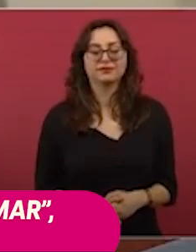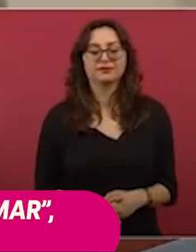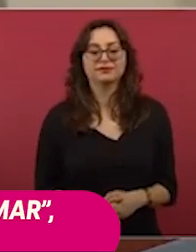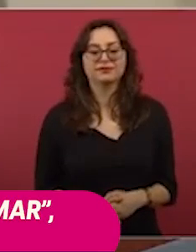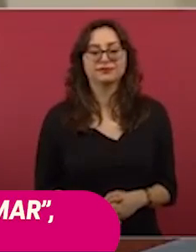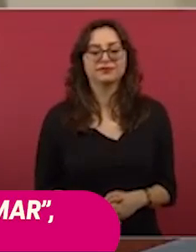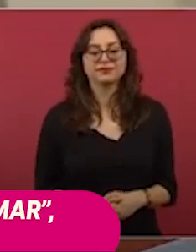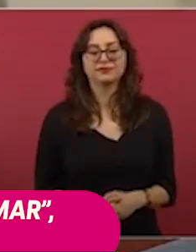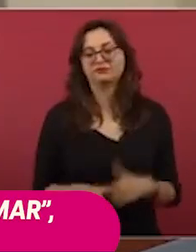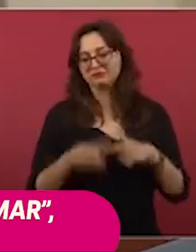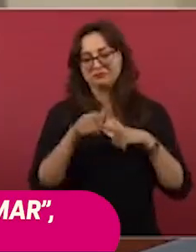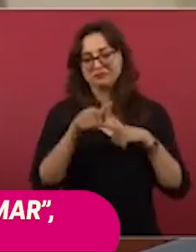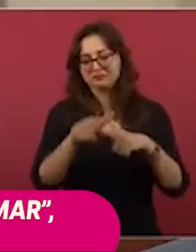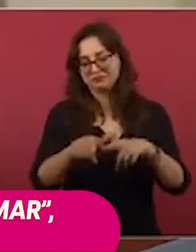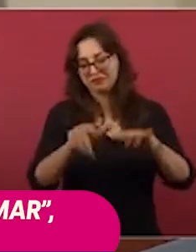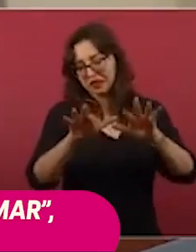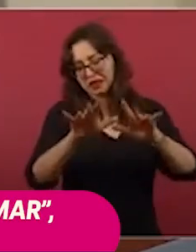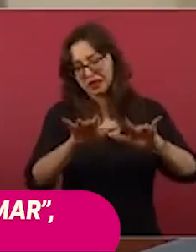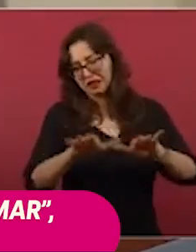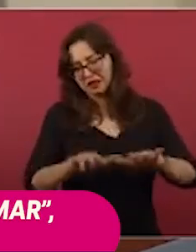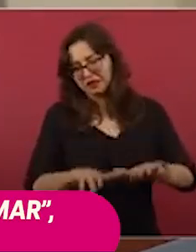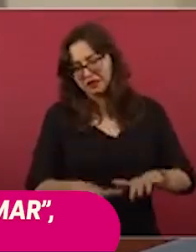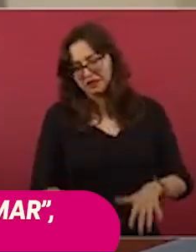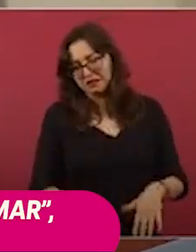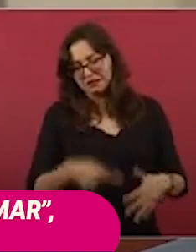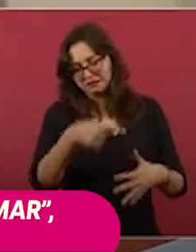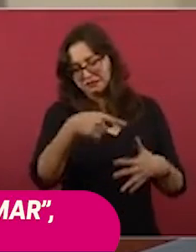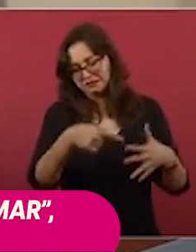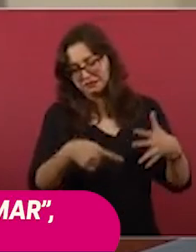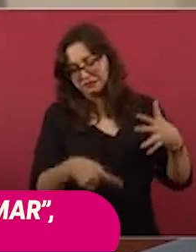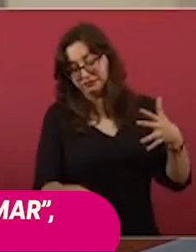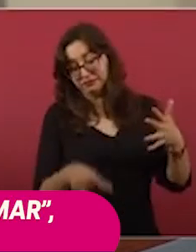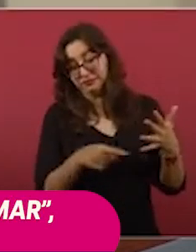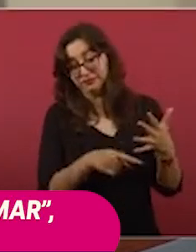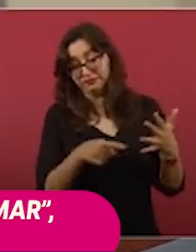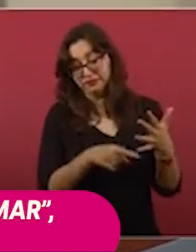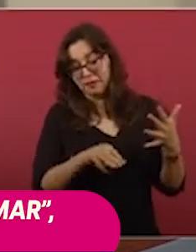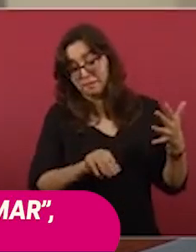Ya, Manuel Espino era el del pan, entonces.